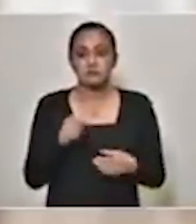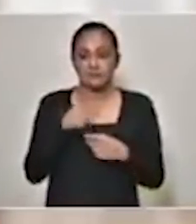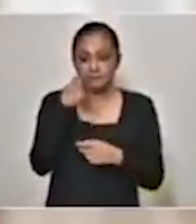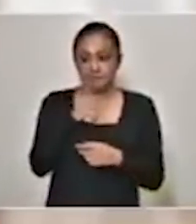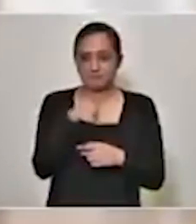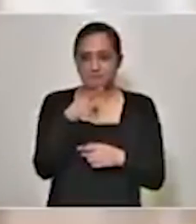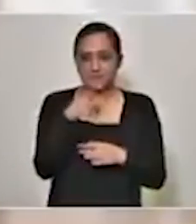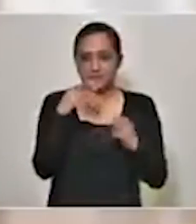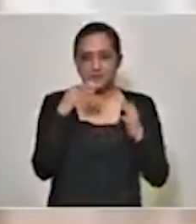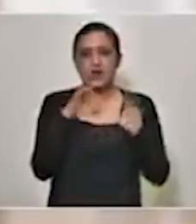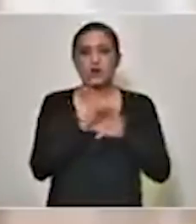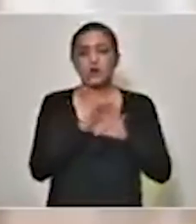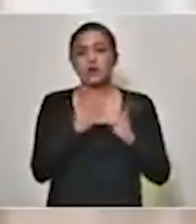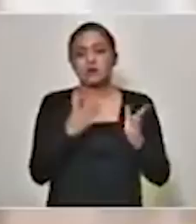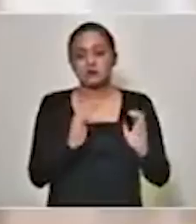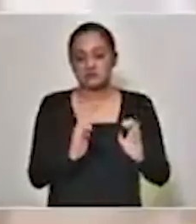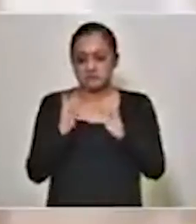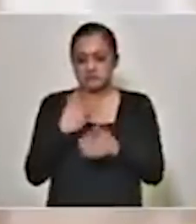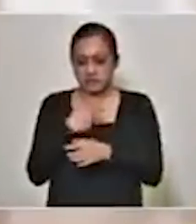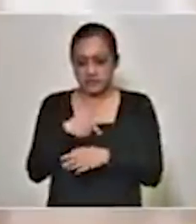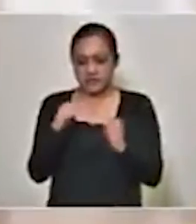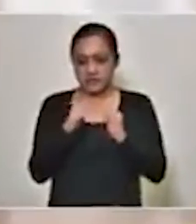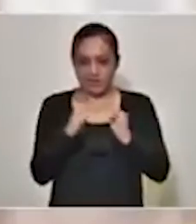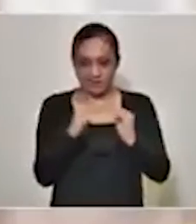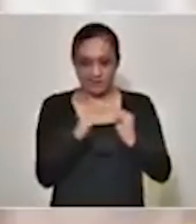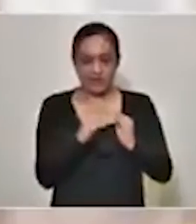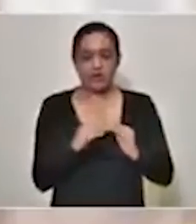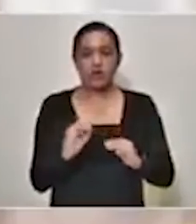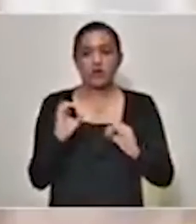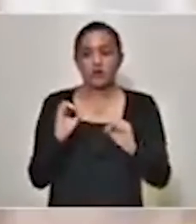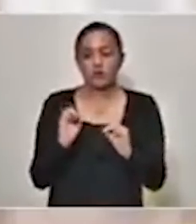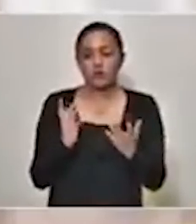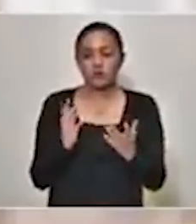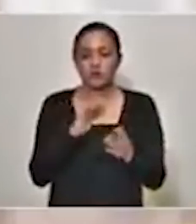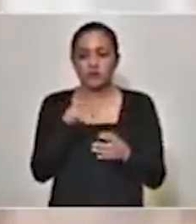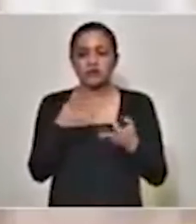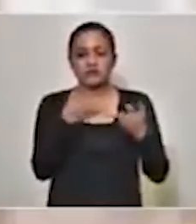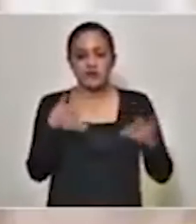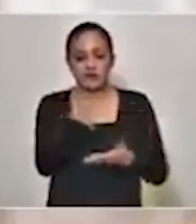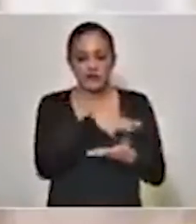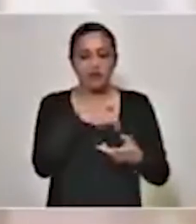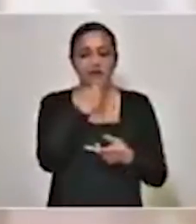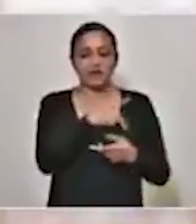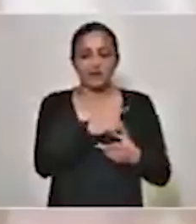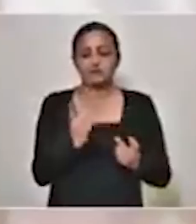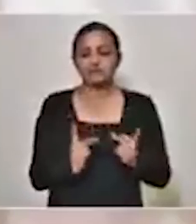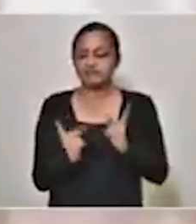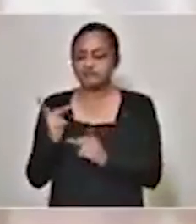hablo de construcciones, y en cuanto a tierras y cosechas,